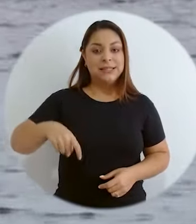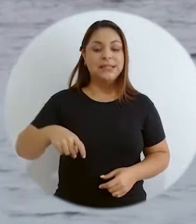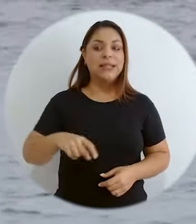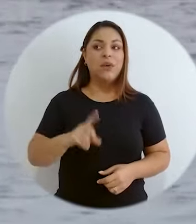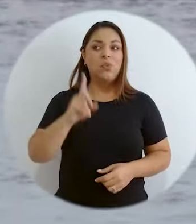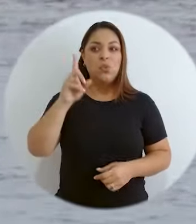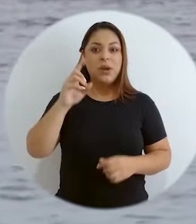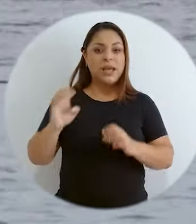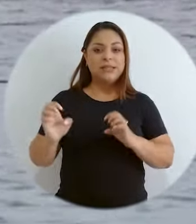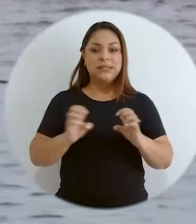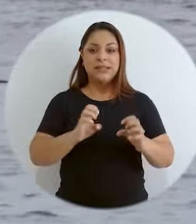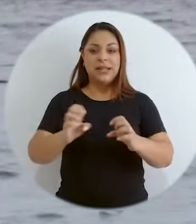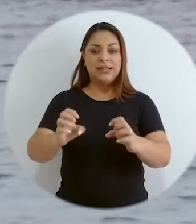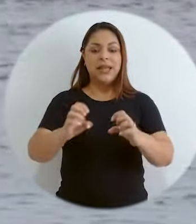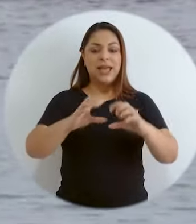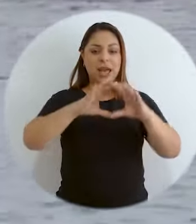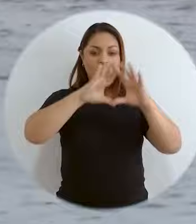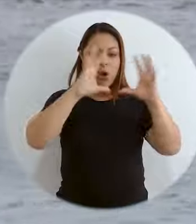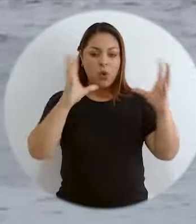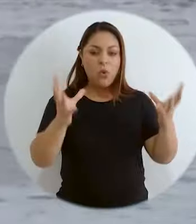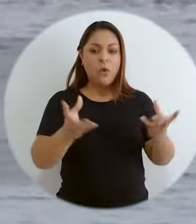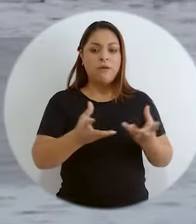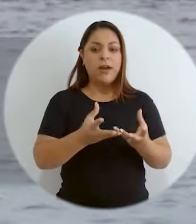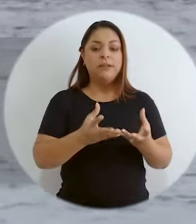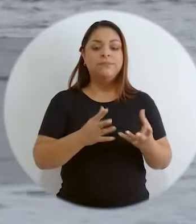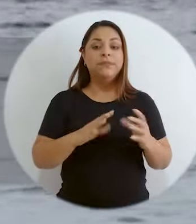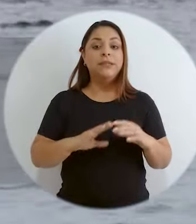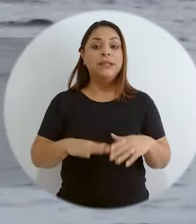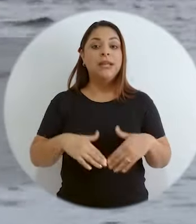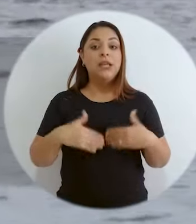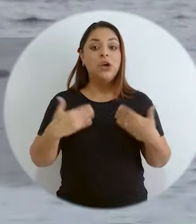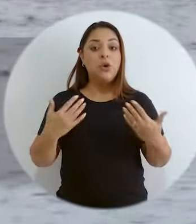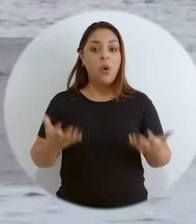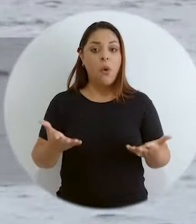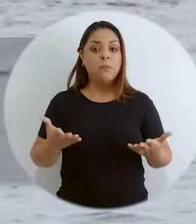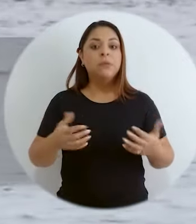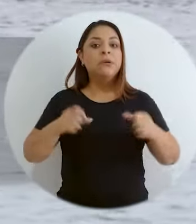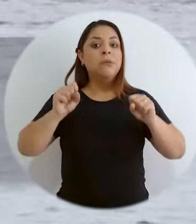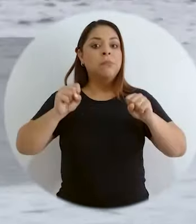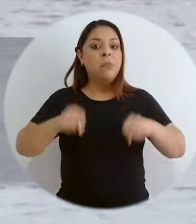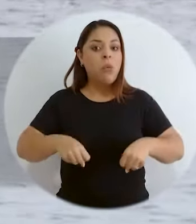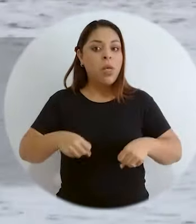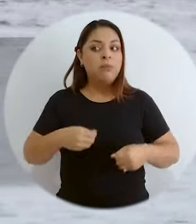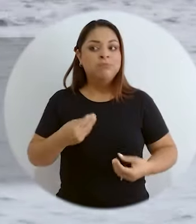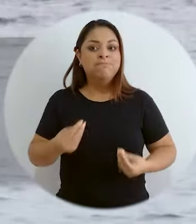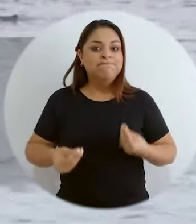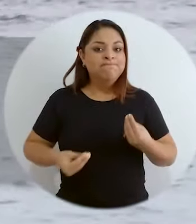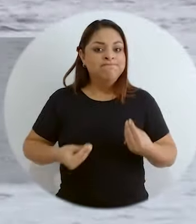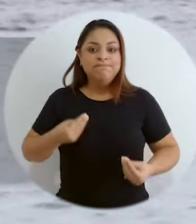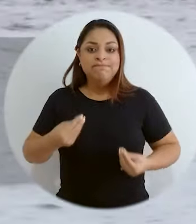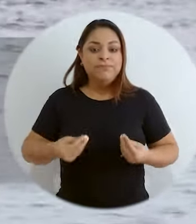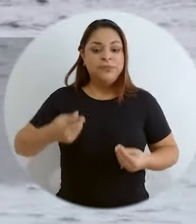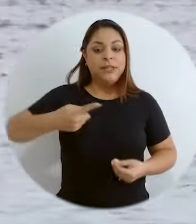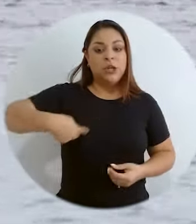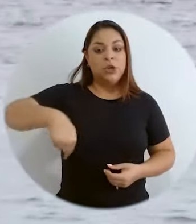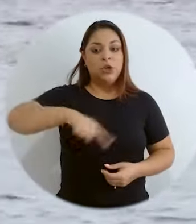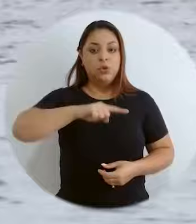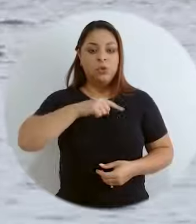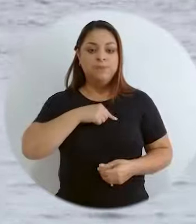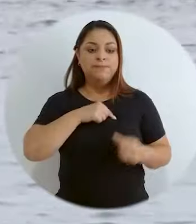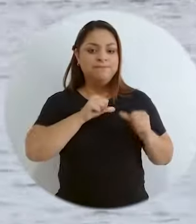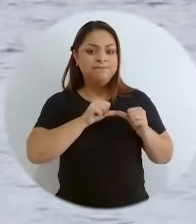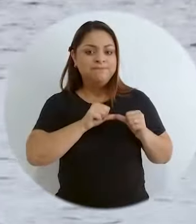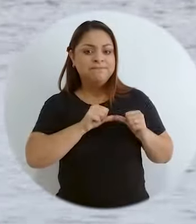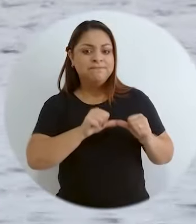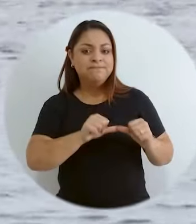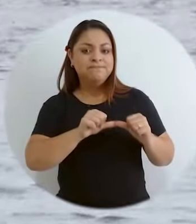necesita una estrategia global de cómo podemos nosotros